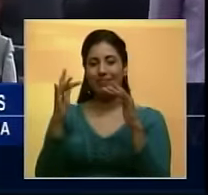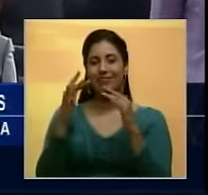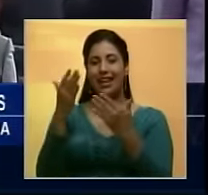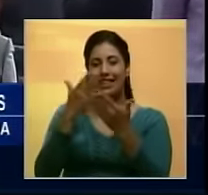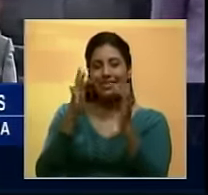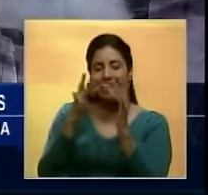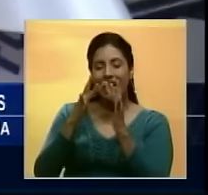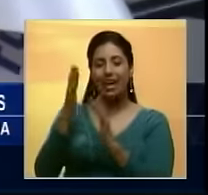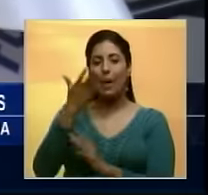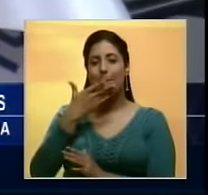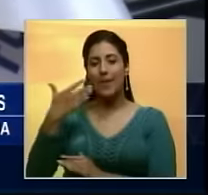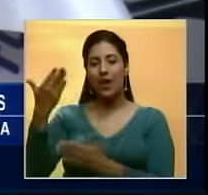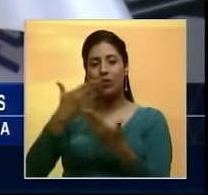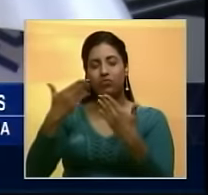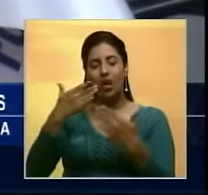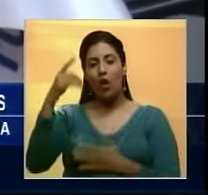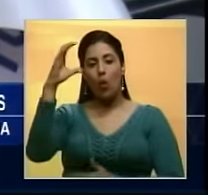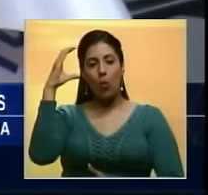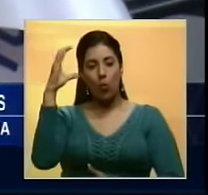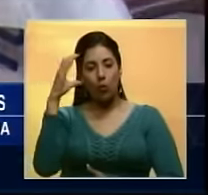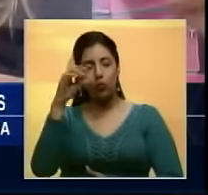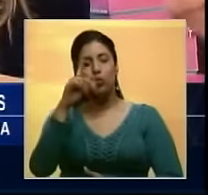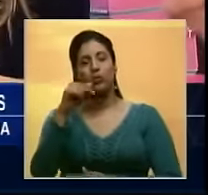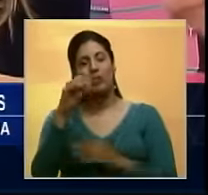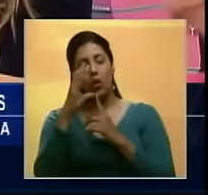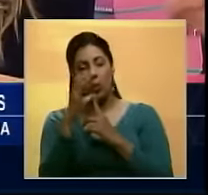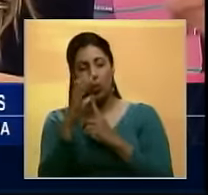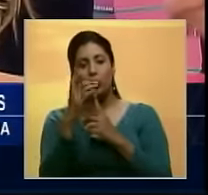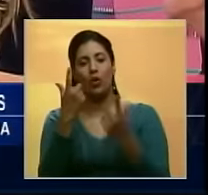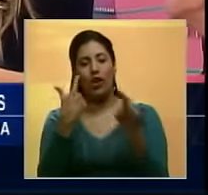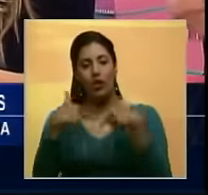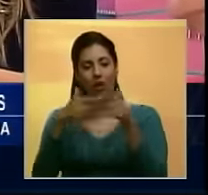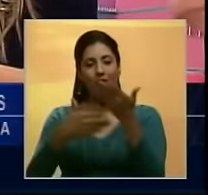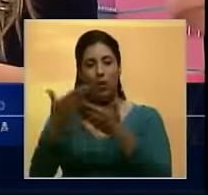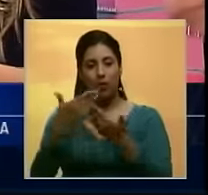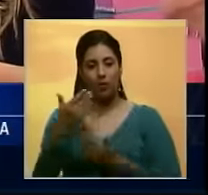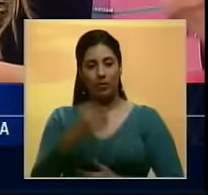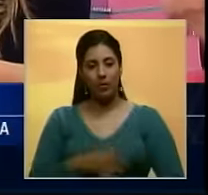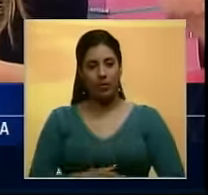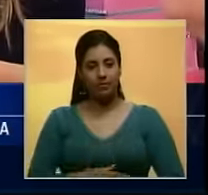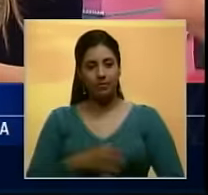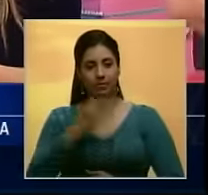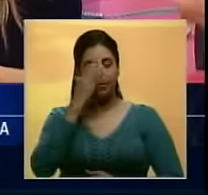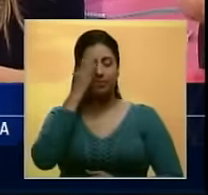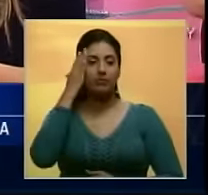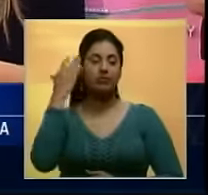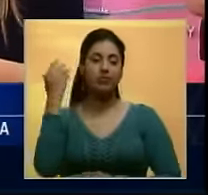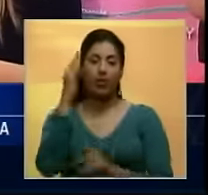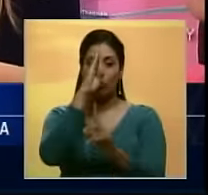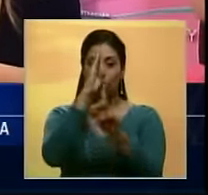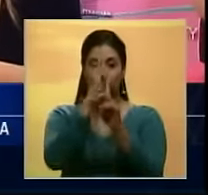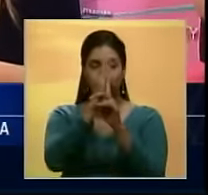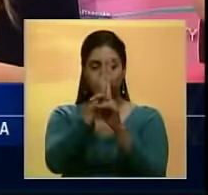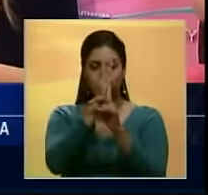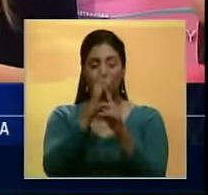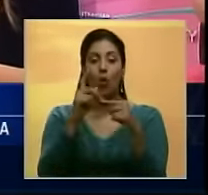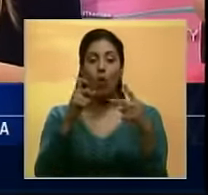cultural y económico entre las dos naciones. Pero con la conexión directa de